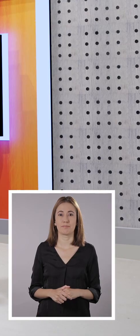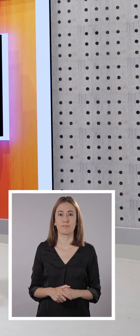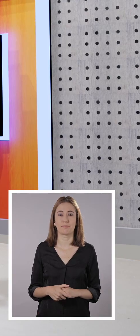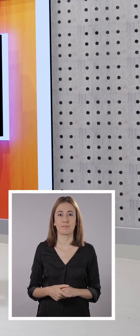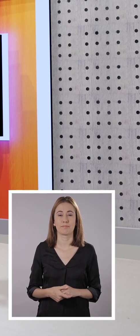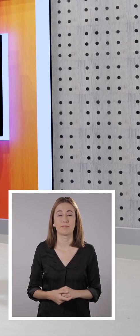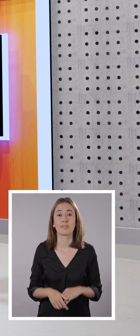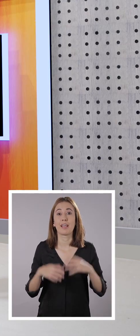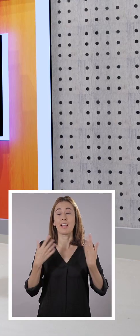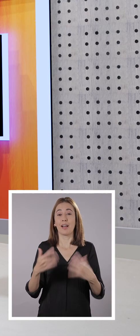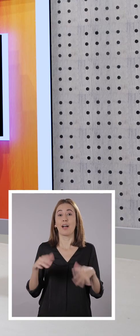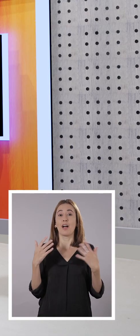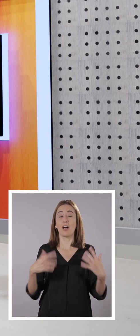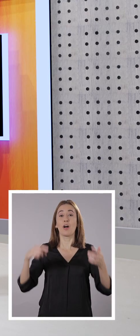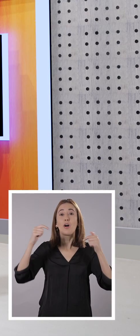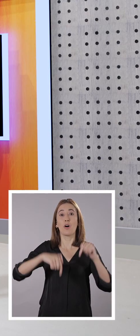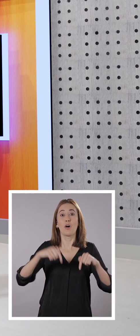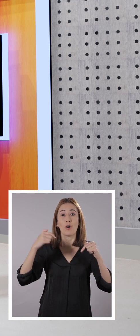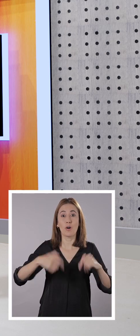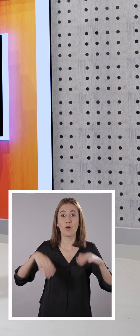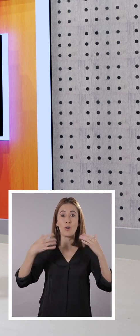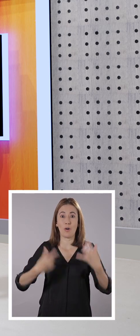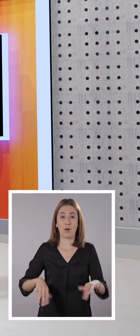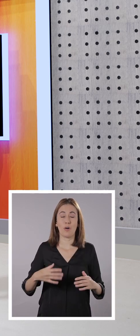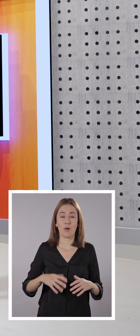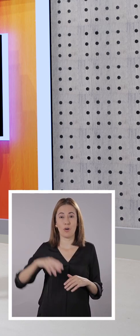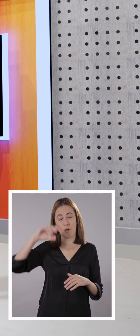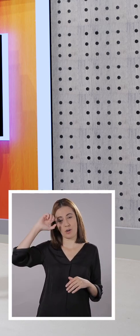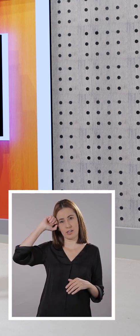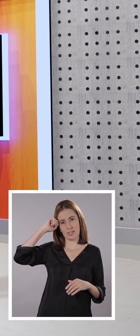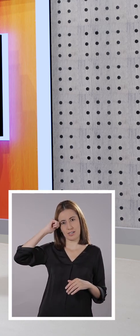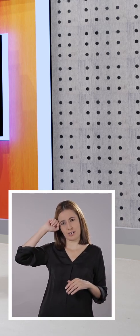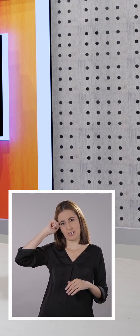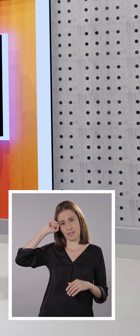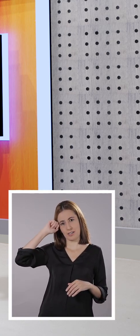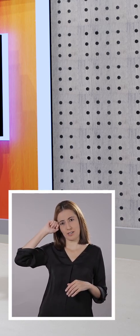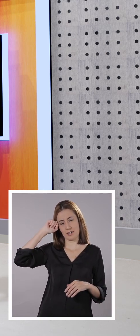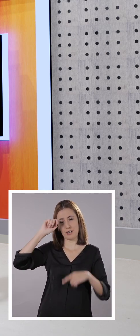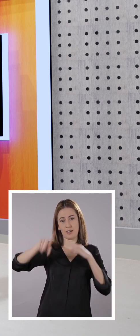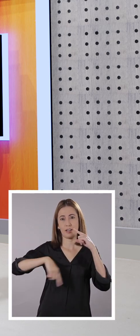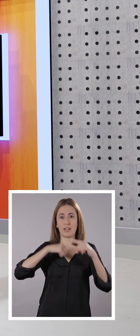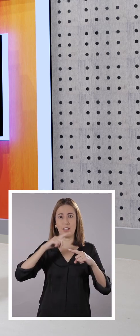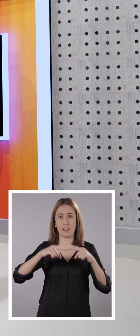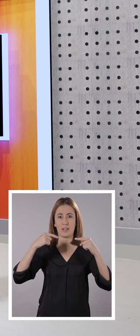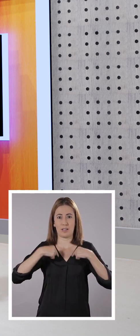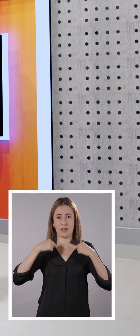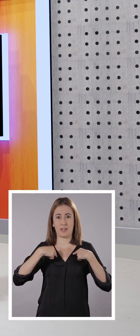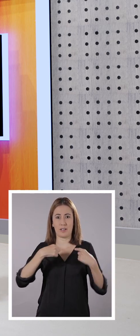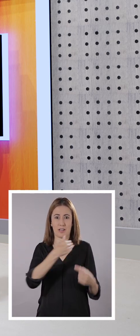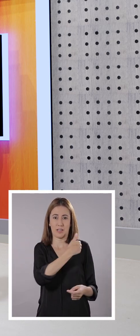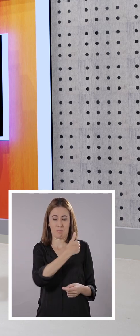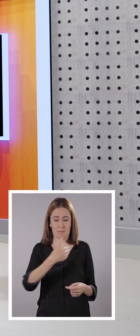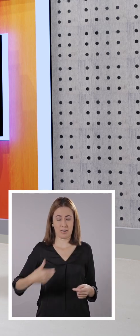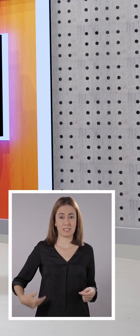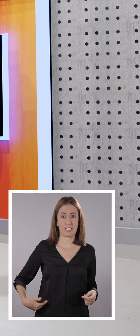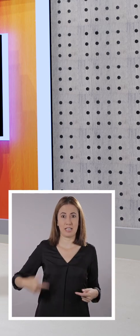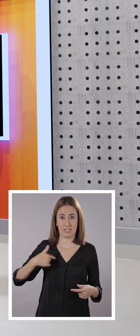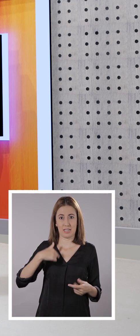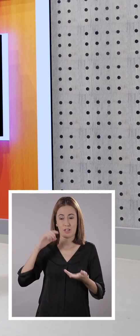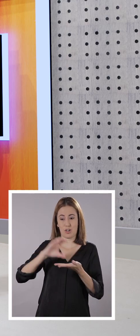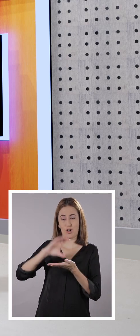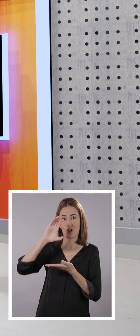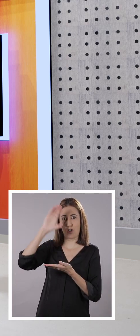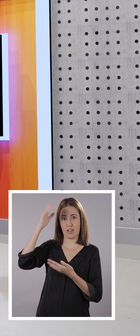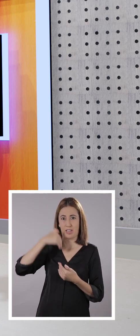Chicos y chicas, ¿saben qué? Hoy estaba recordando cuando gané la presidencia de mi colegio y estaba